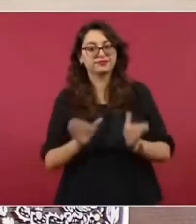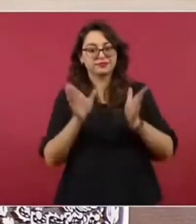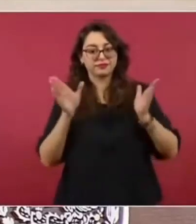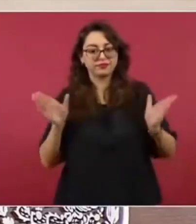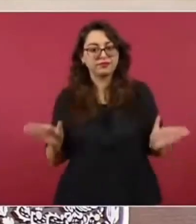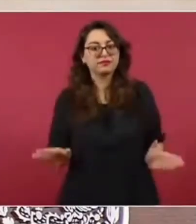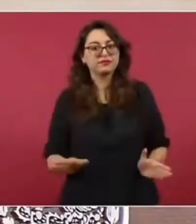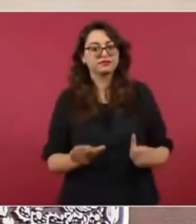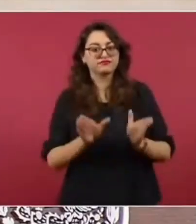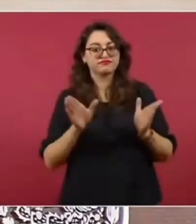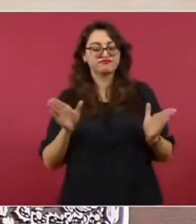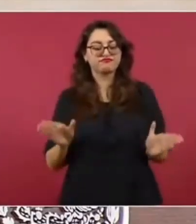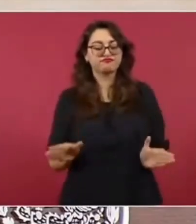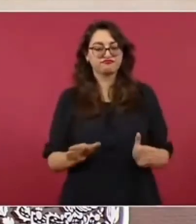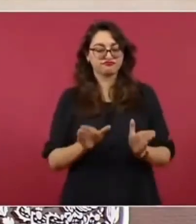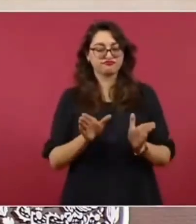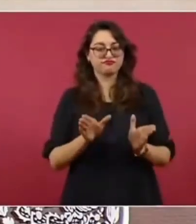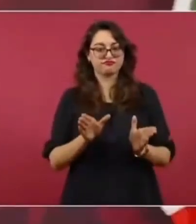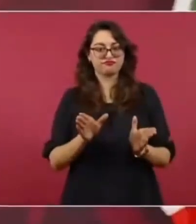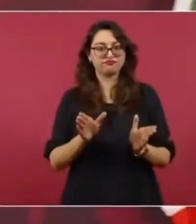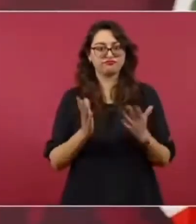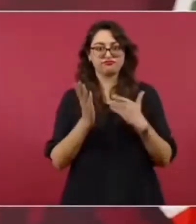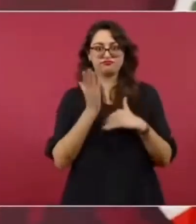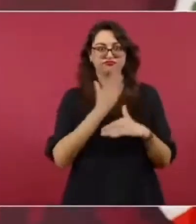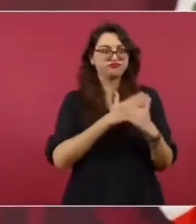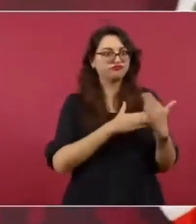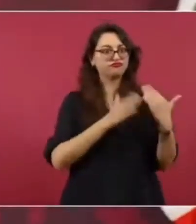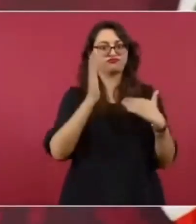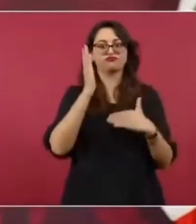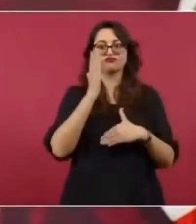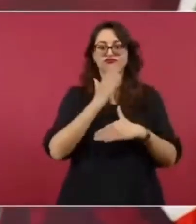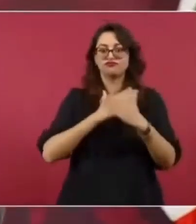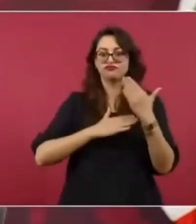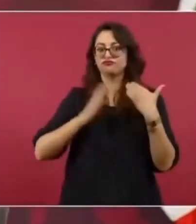del sector privado